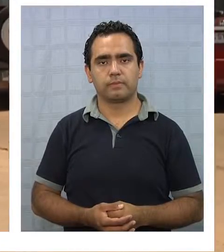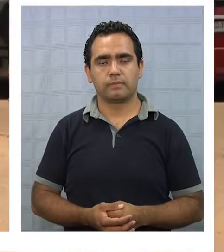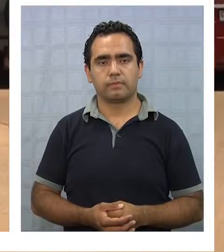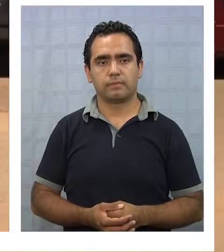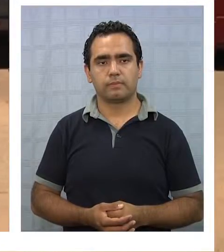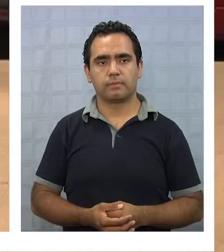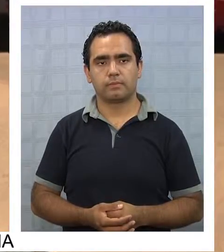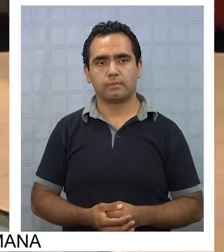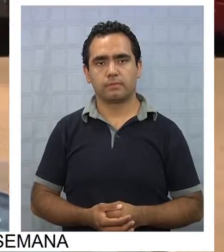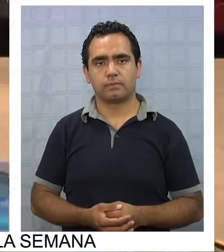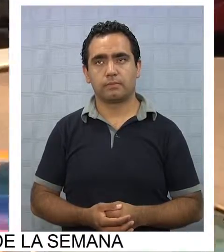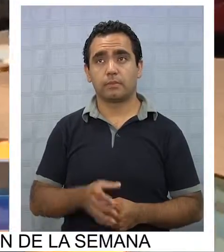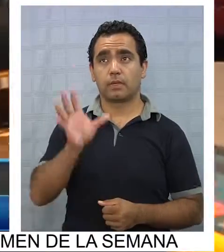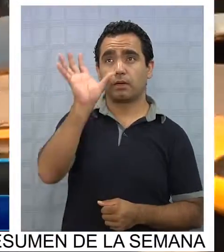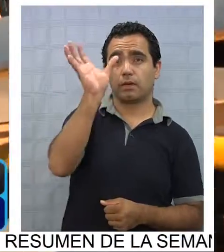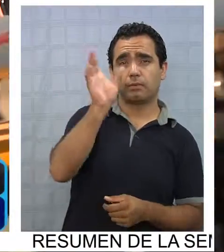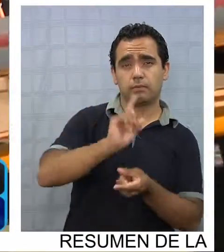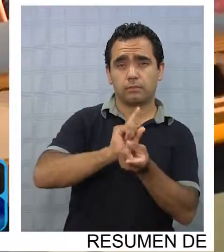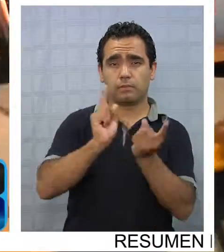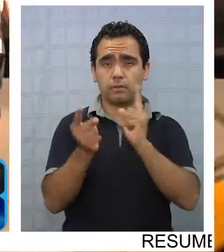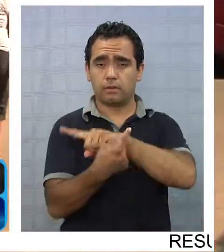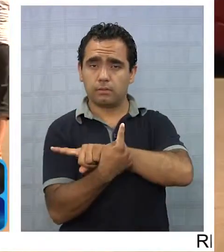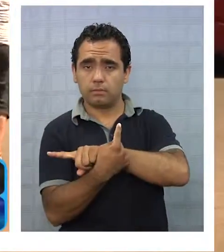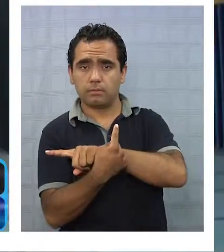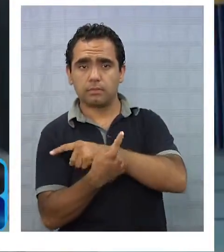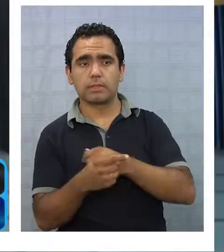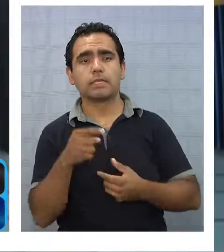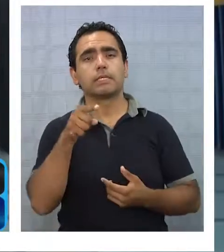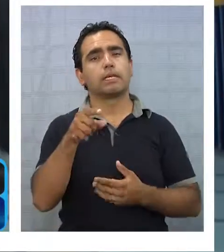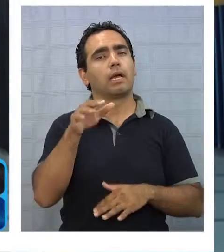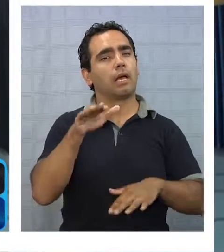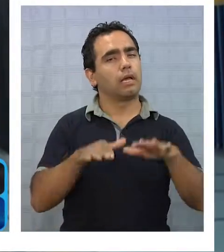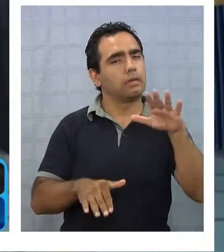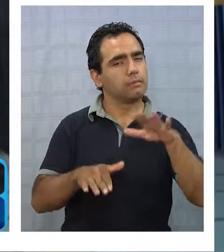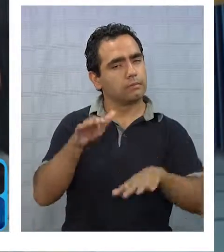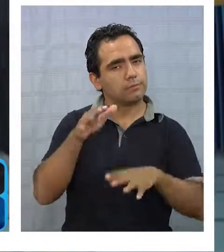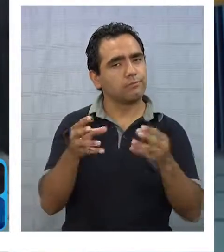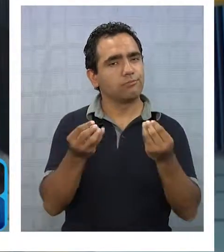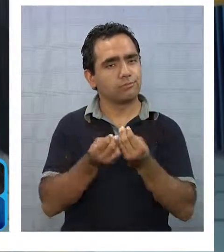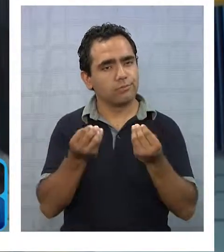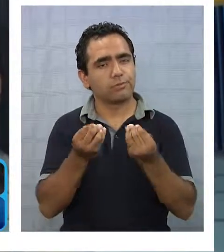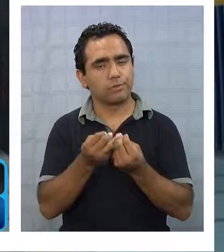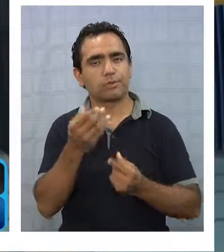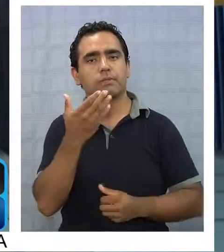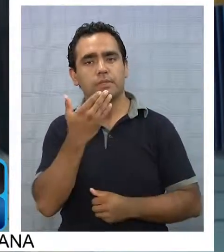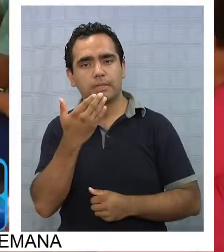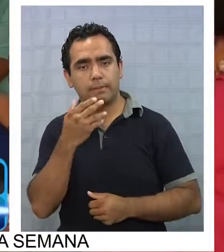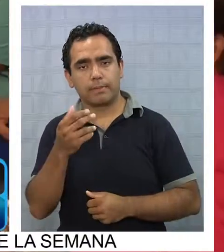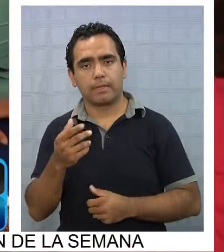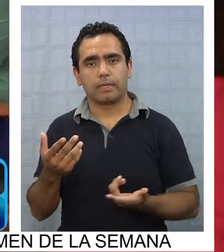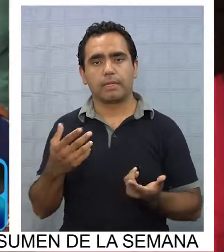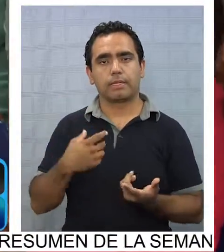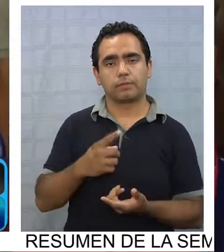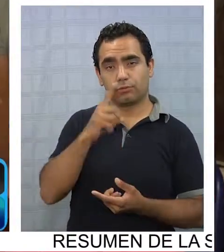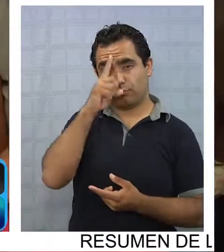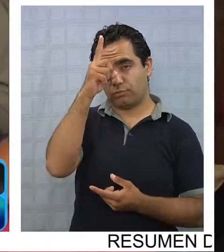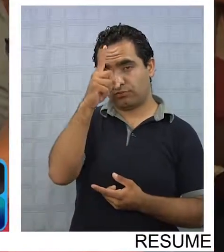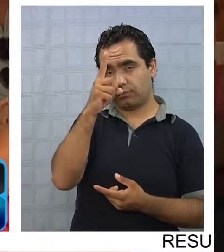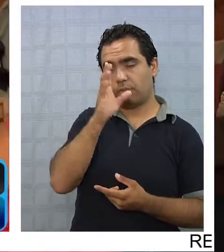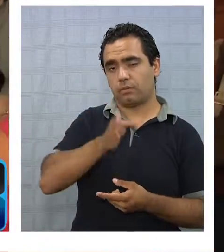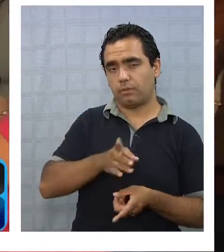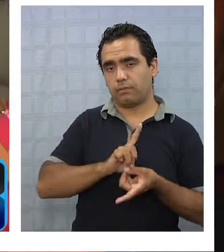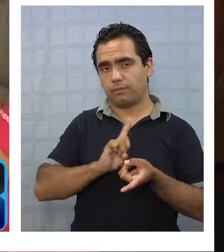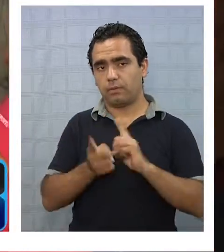El cambio de estación por lo general trae consigo una serie de adecuaciones que se deben hacer a nuestros hábitos, ya sea porque nos